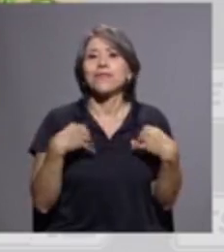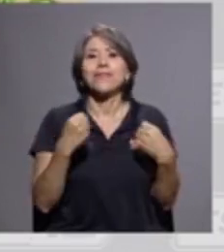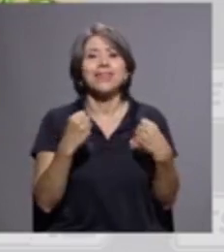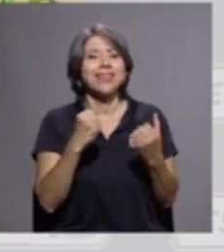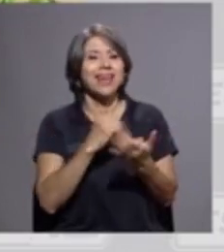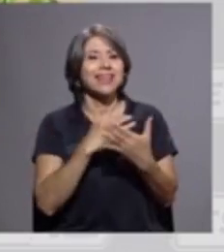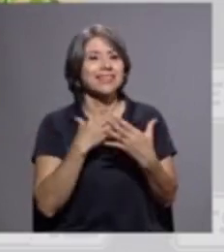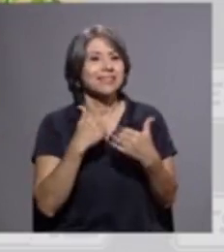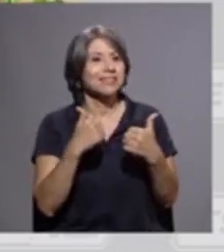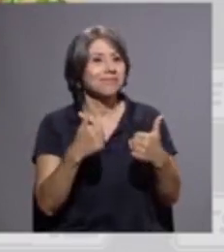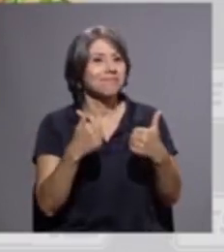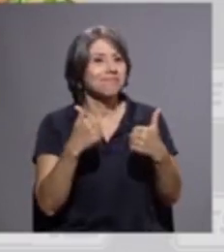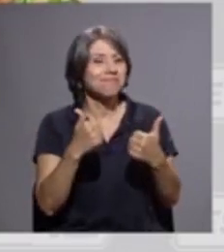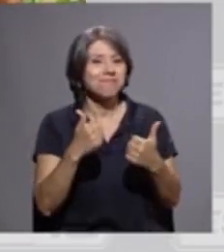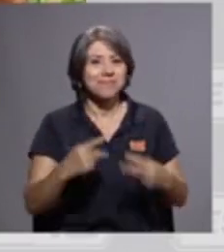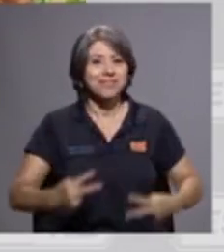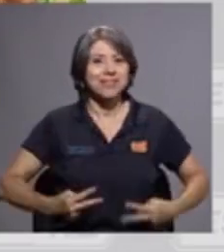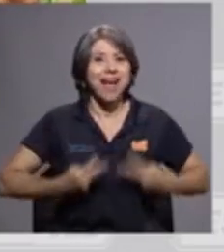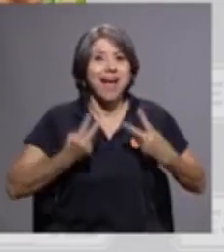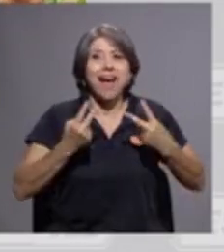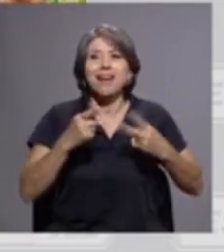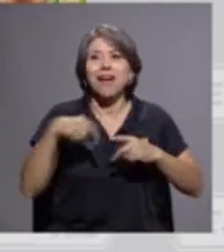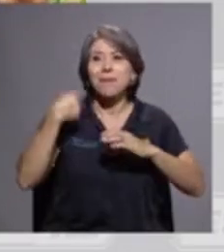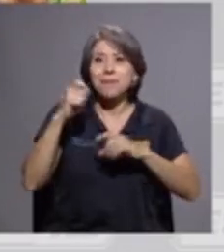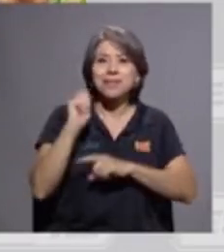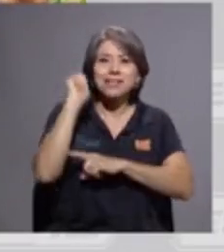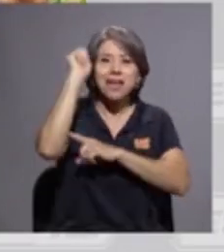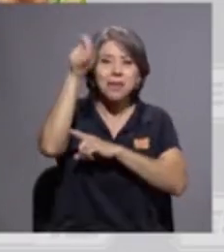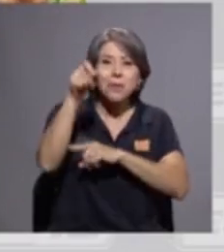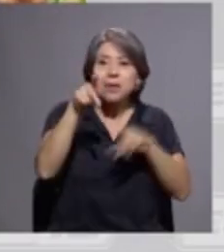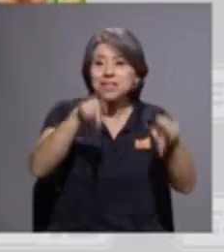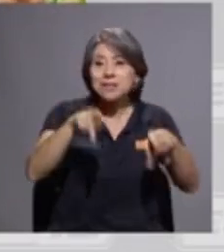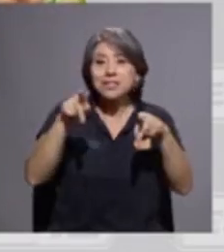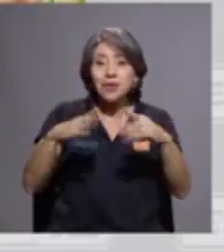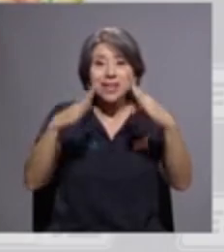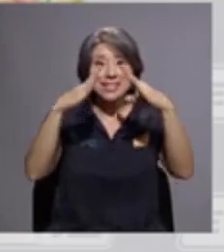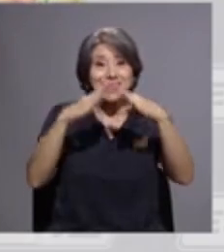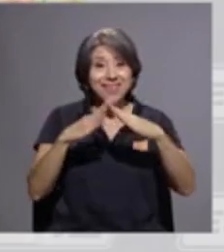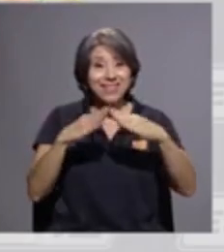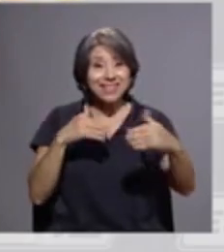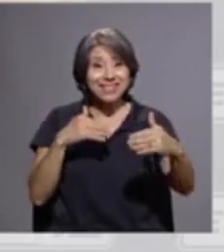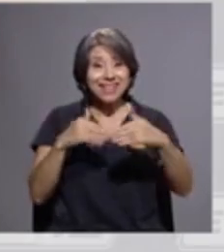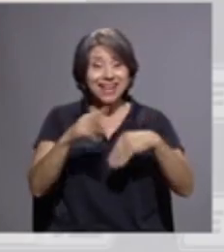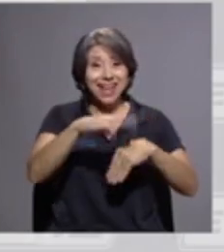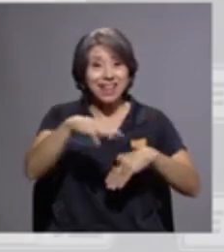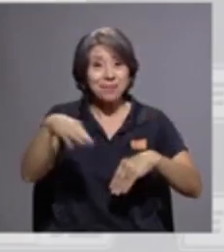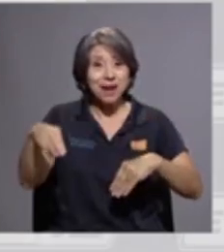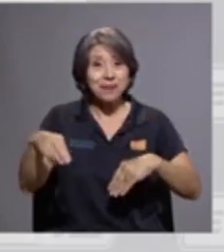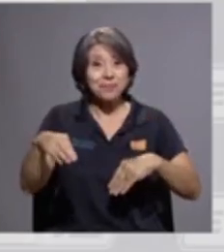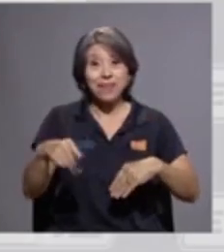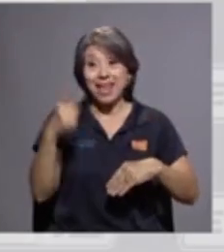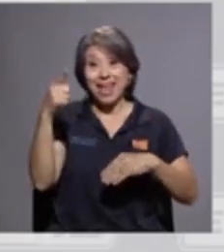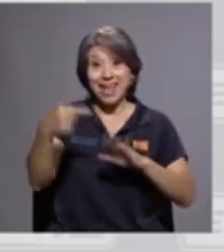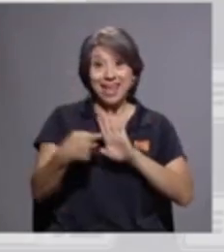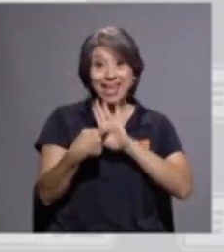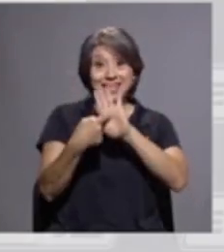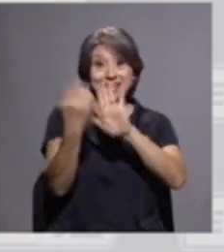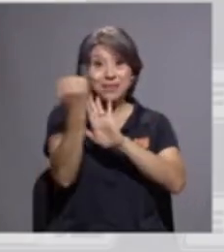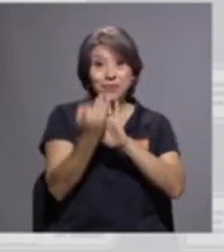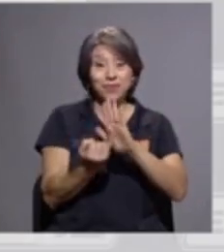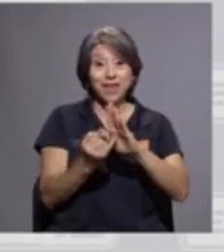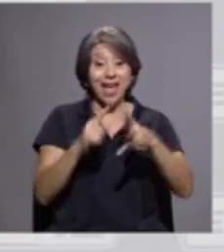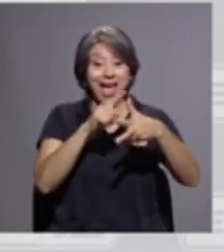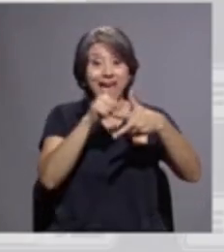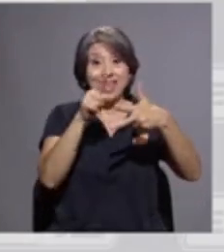humilde de los pescadores y los pobladores alrededor de las costas hay tres casas en esta exposición que son las